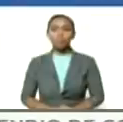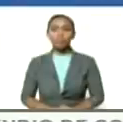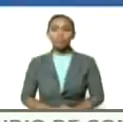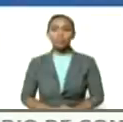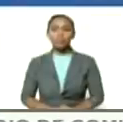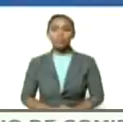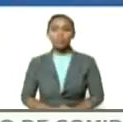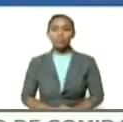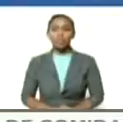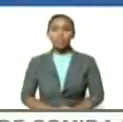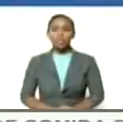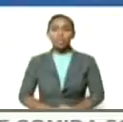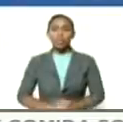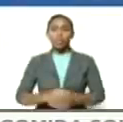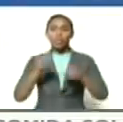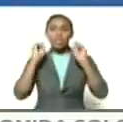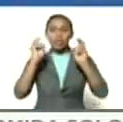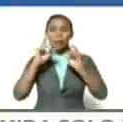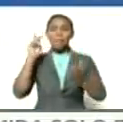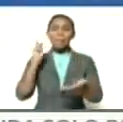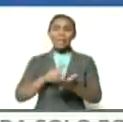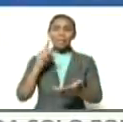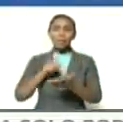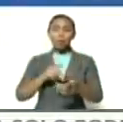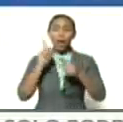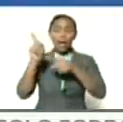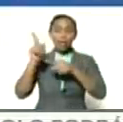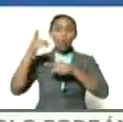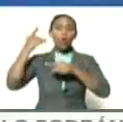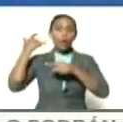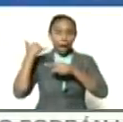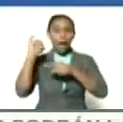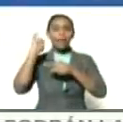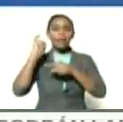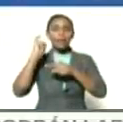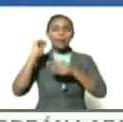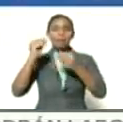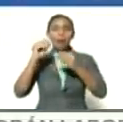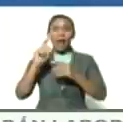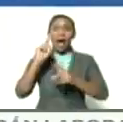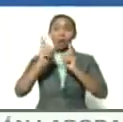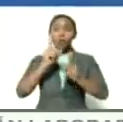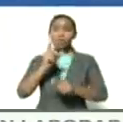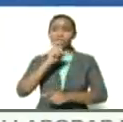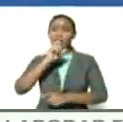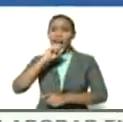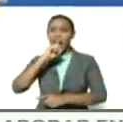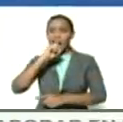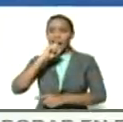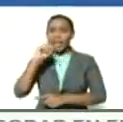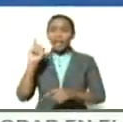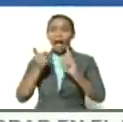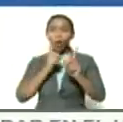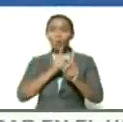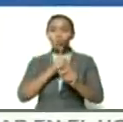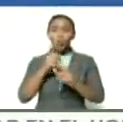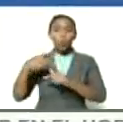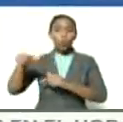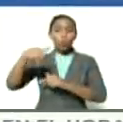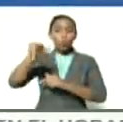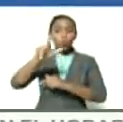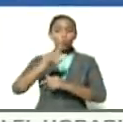y con un récord de participación eso es lo que existe para envidia de algunos por ahí